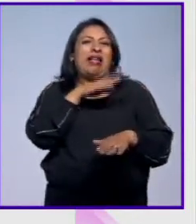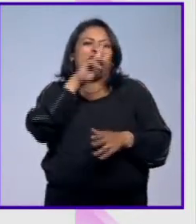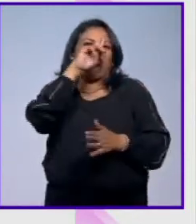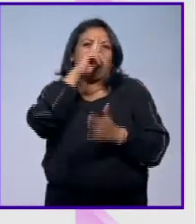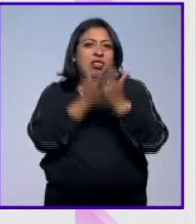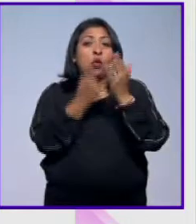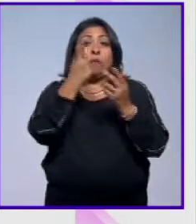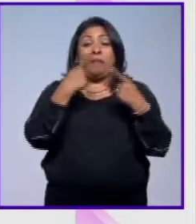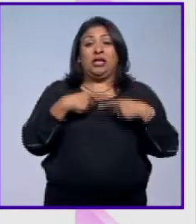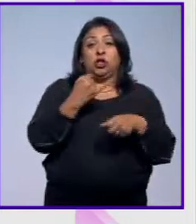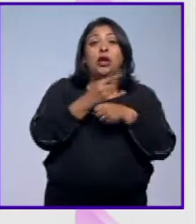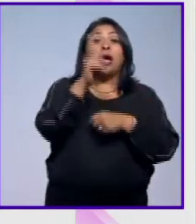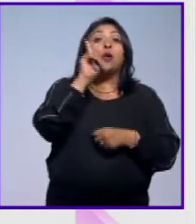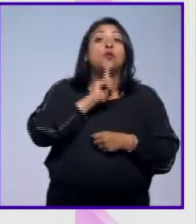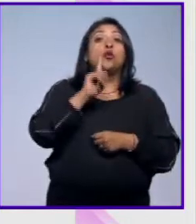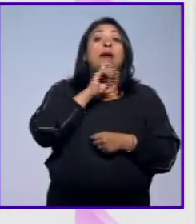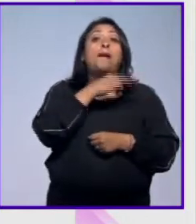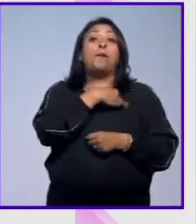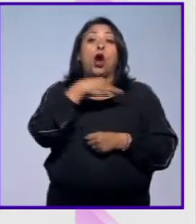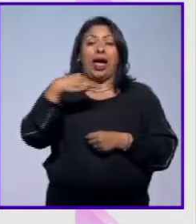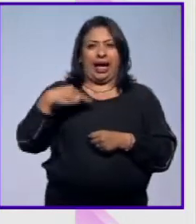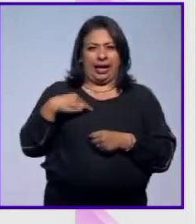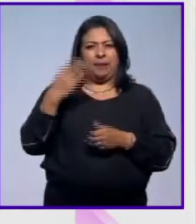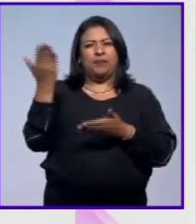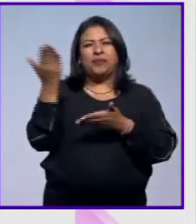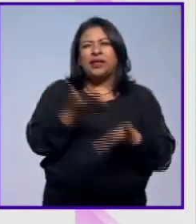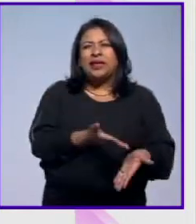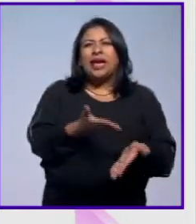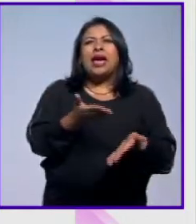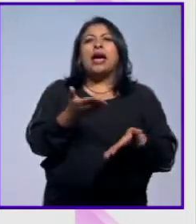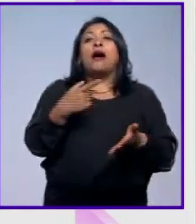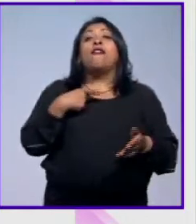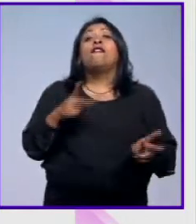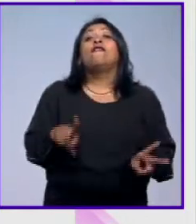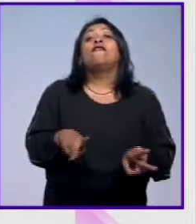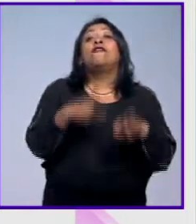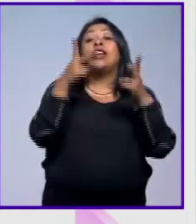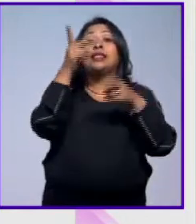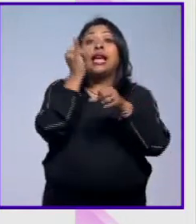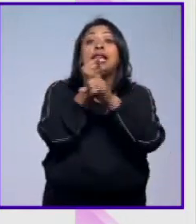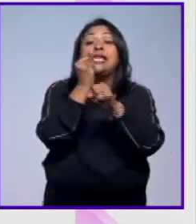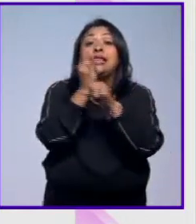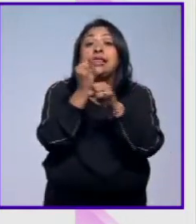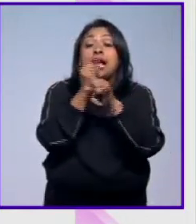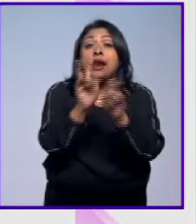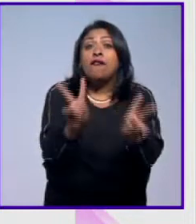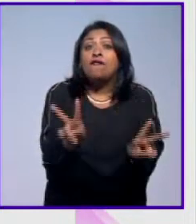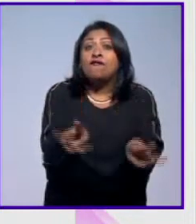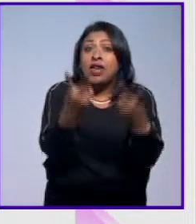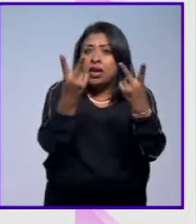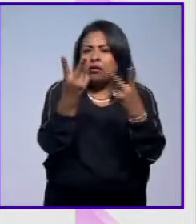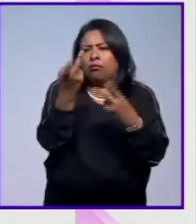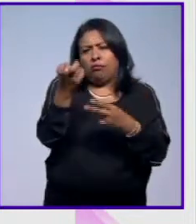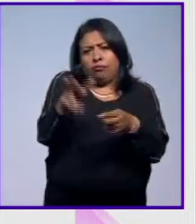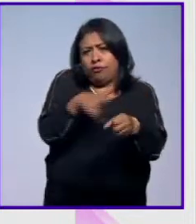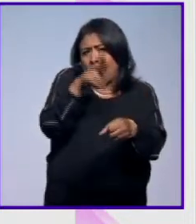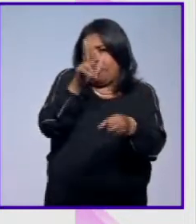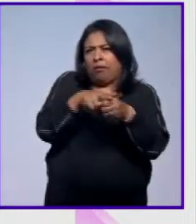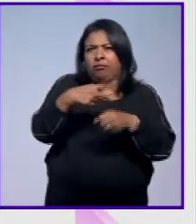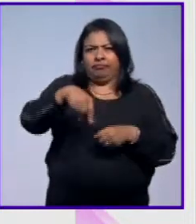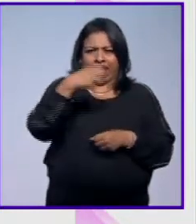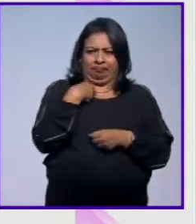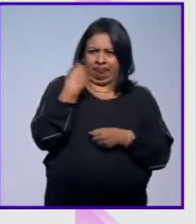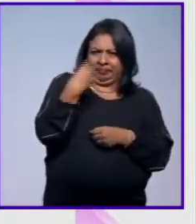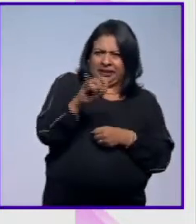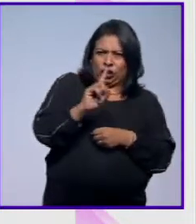por ejemplo es una mujer polaca que llega a través de la venta de una venta en internet además que es más común de lo que creeríamos.